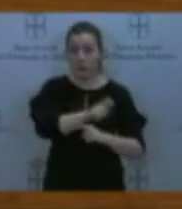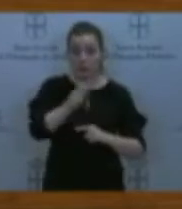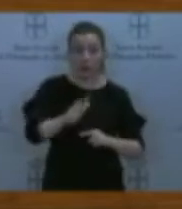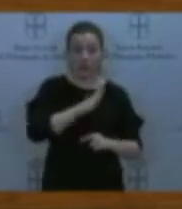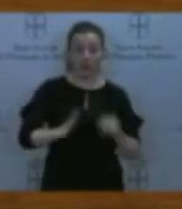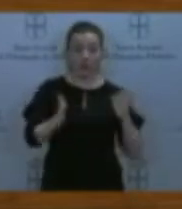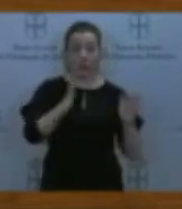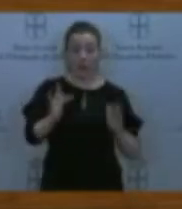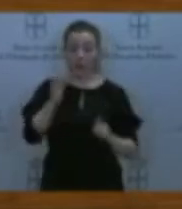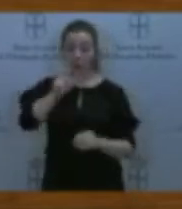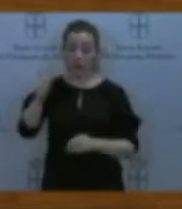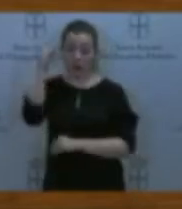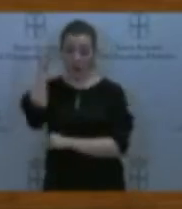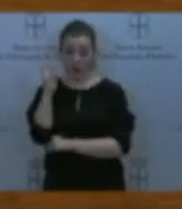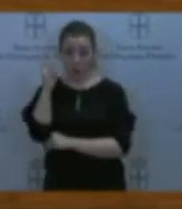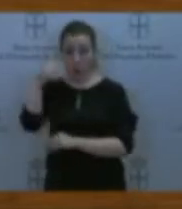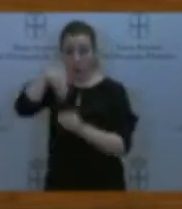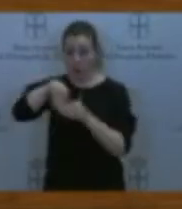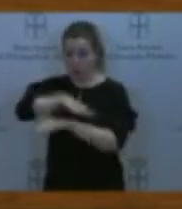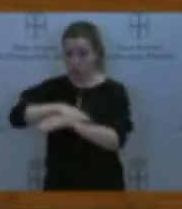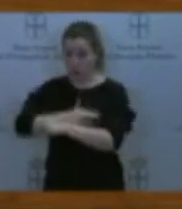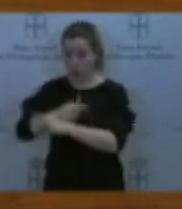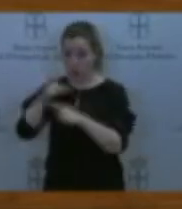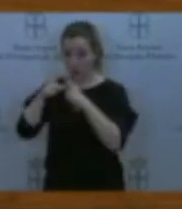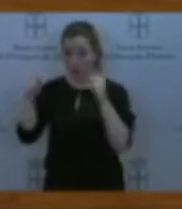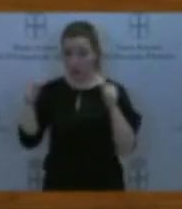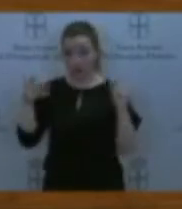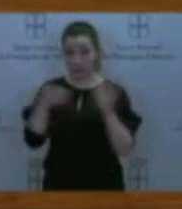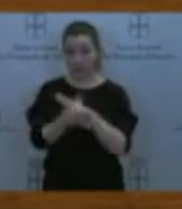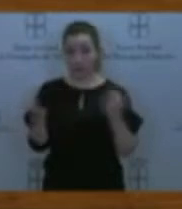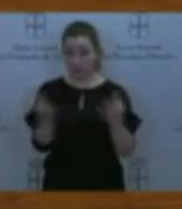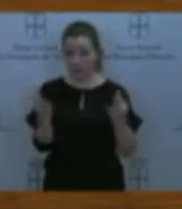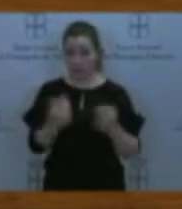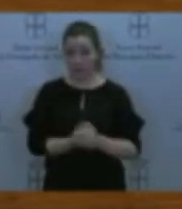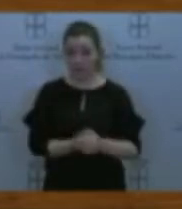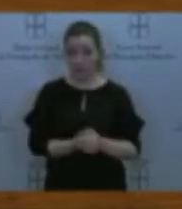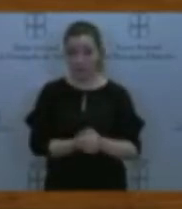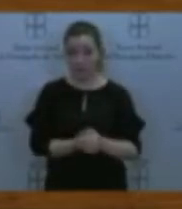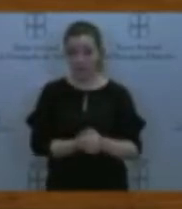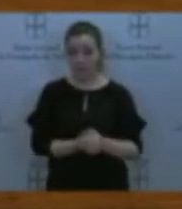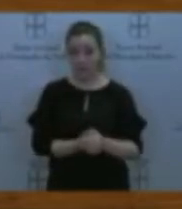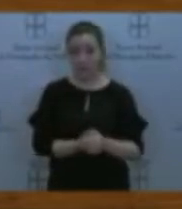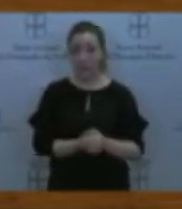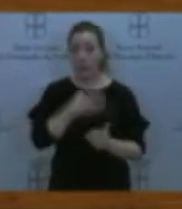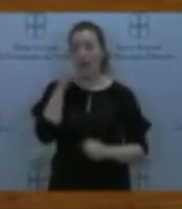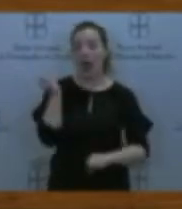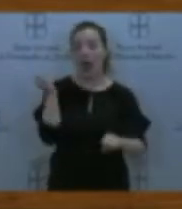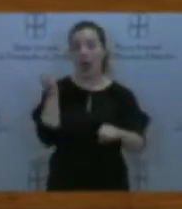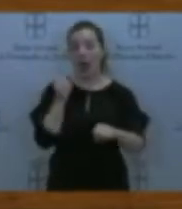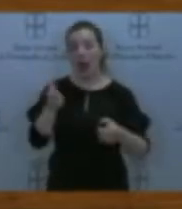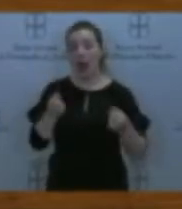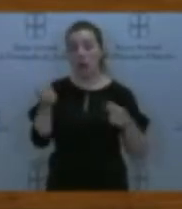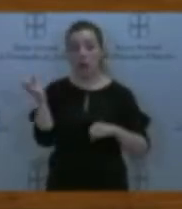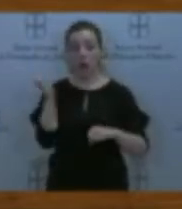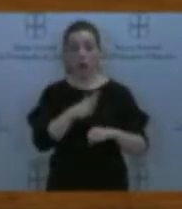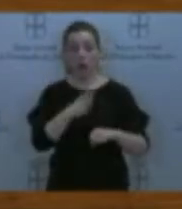y el personal fijo de la administración asturiana. Una atomización concebida para ahorrar costes y que los tribunales